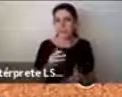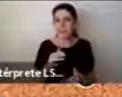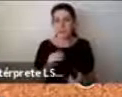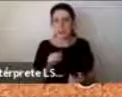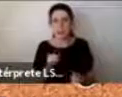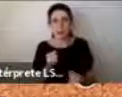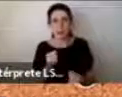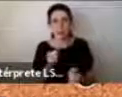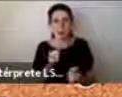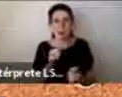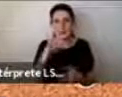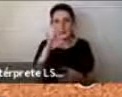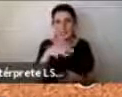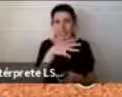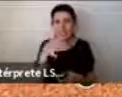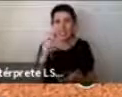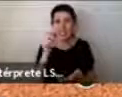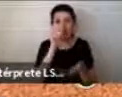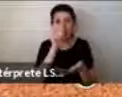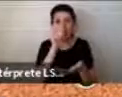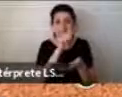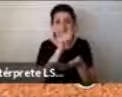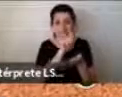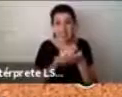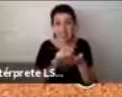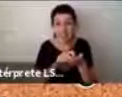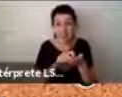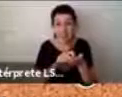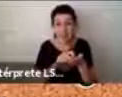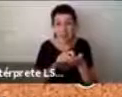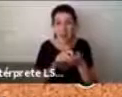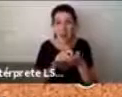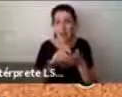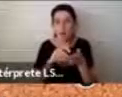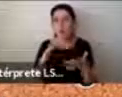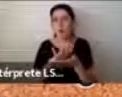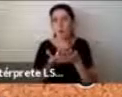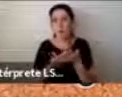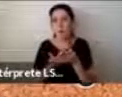la ansiedad que te genera haber agendado mal un vuelo por ejemplo